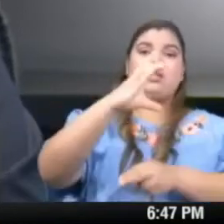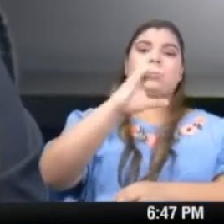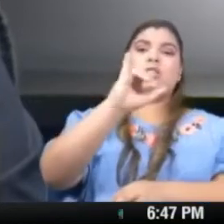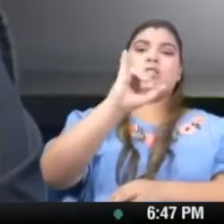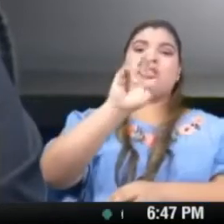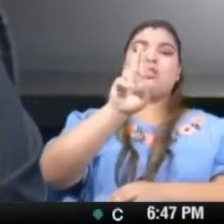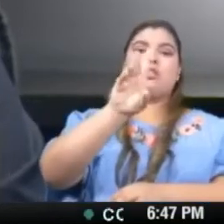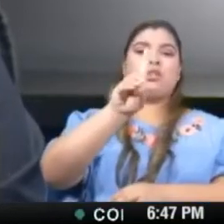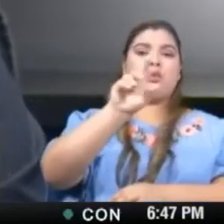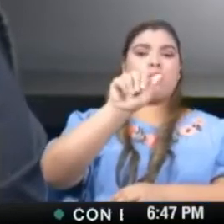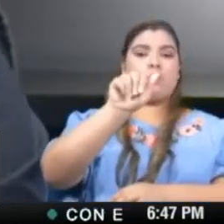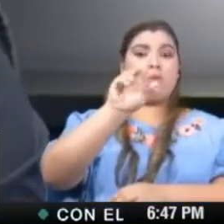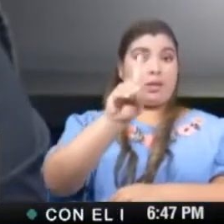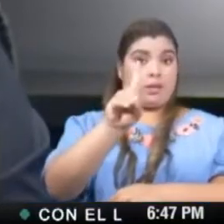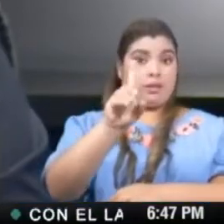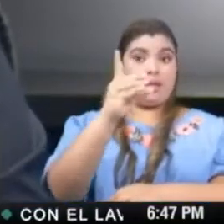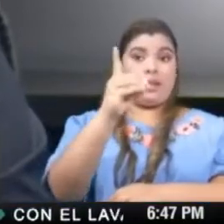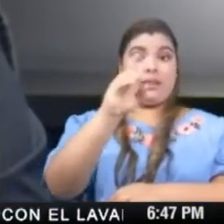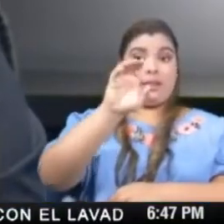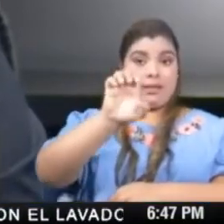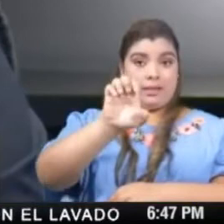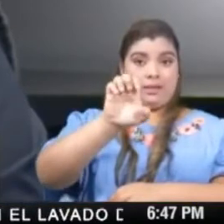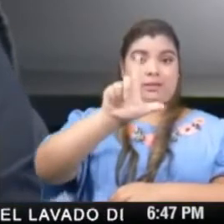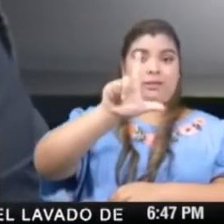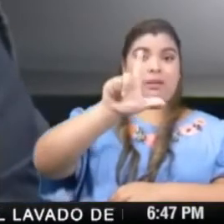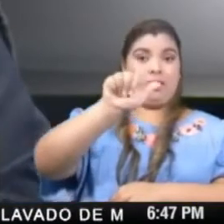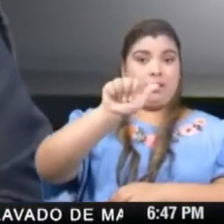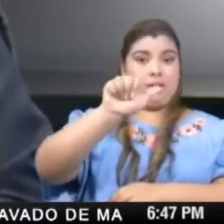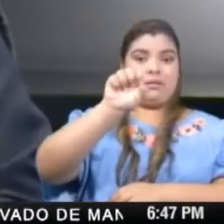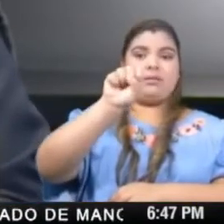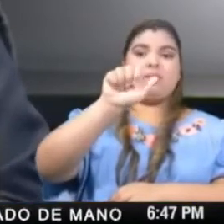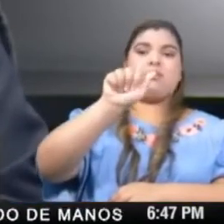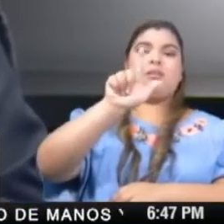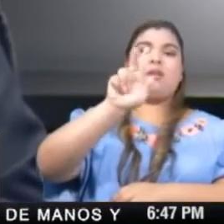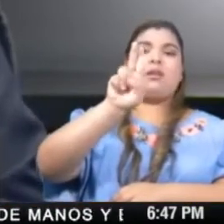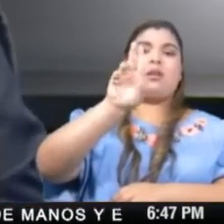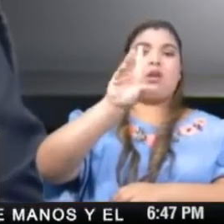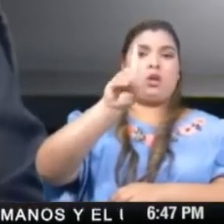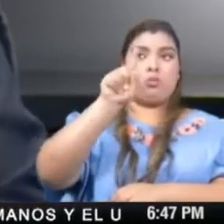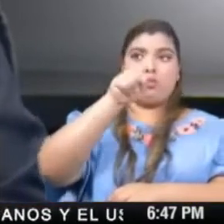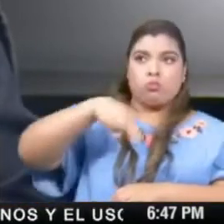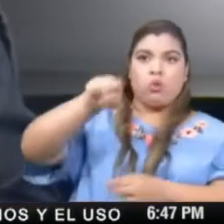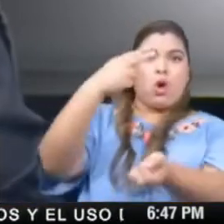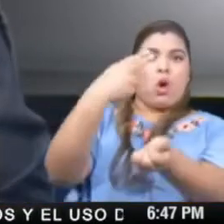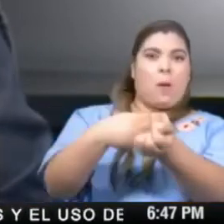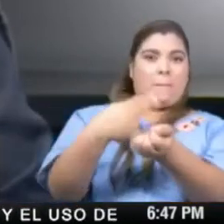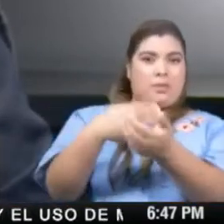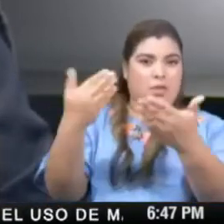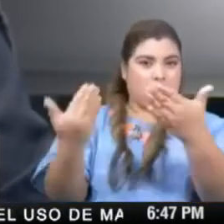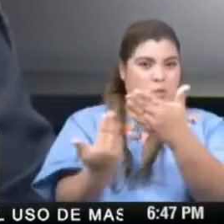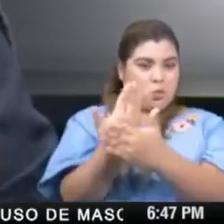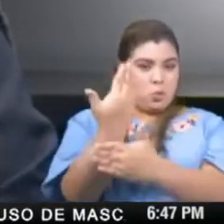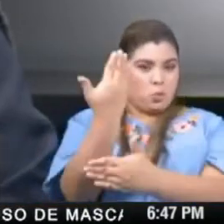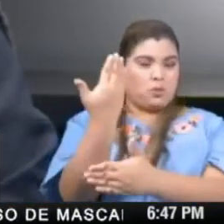transformar estas instalaciones que aparentemente